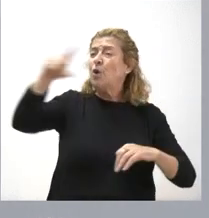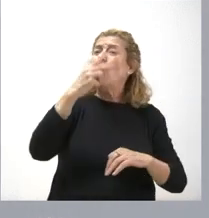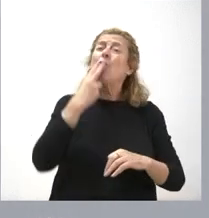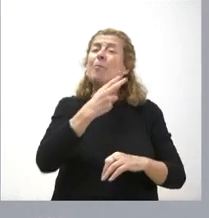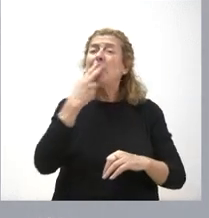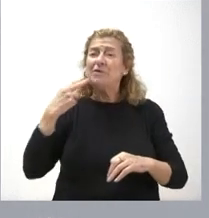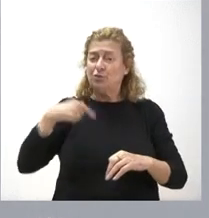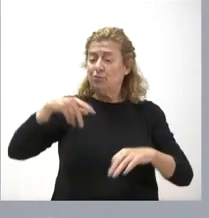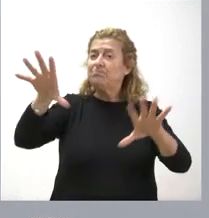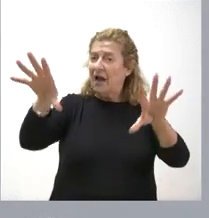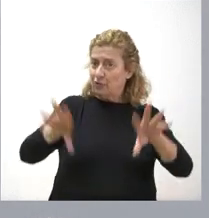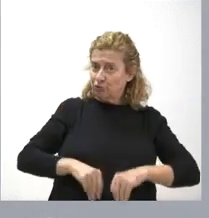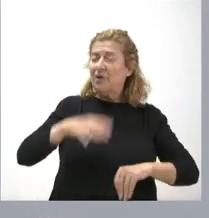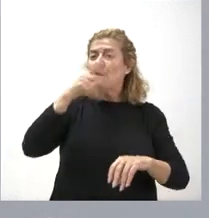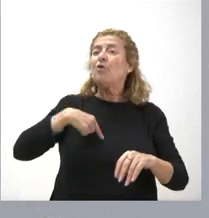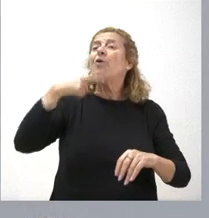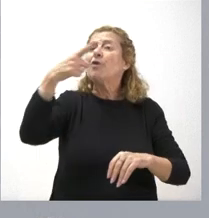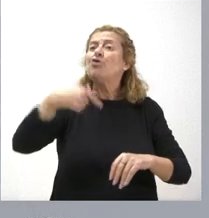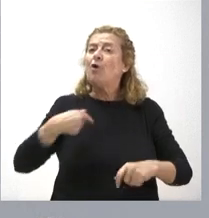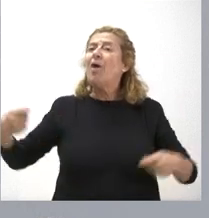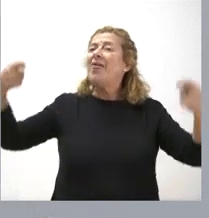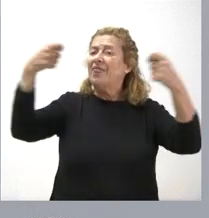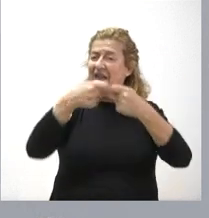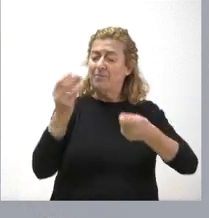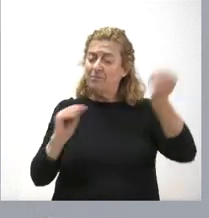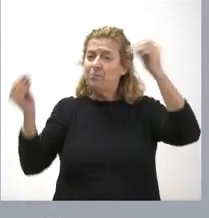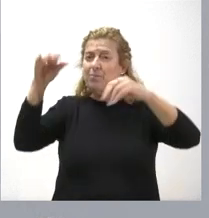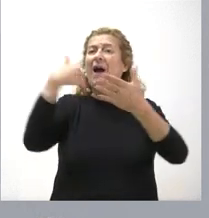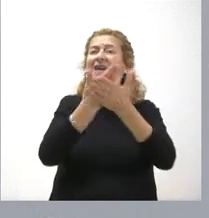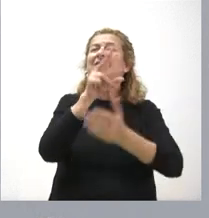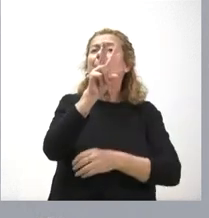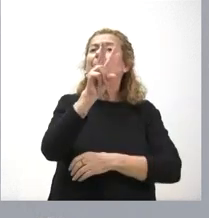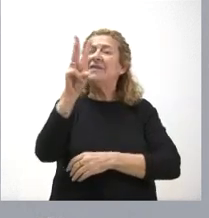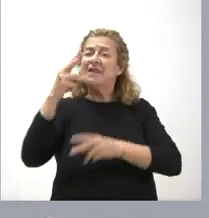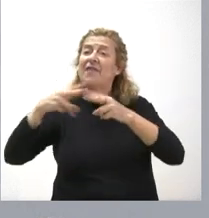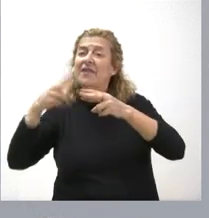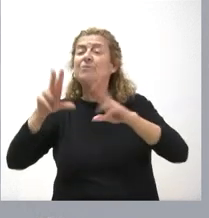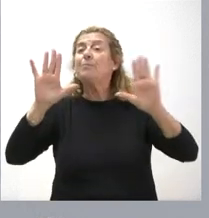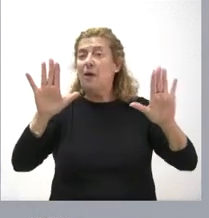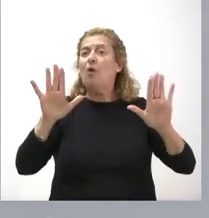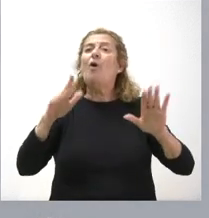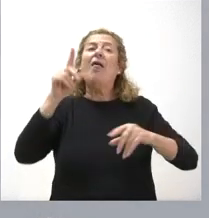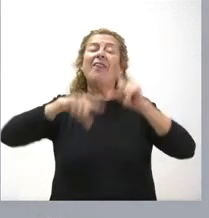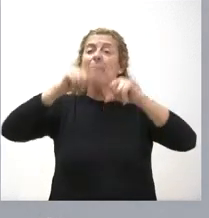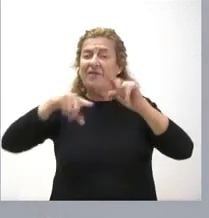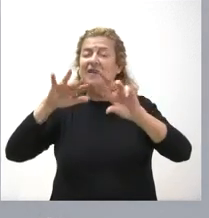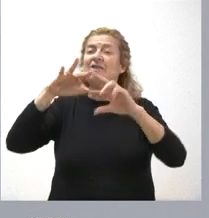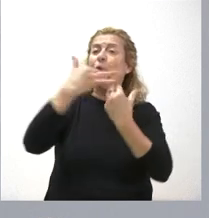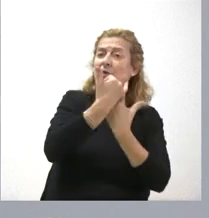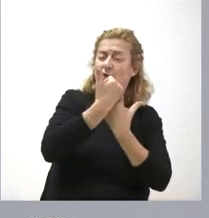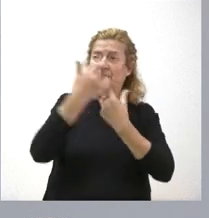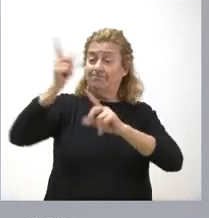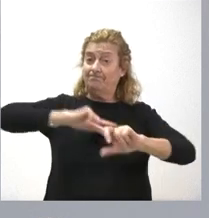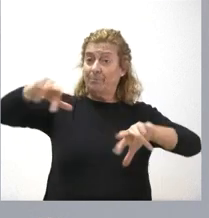asumido, porque dijimos que aportaríamos el incremento hasta los 0,23, pero que, medida que las circunstancias y las condiciones nos permitieran,